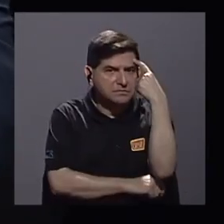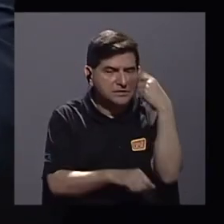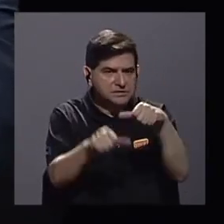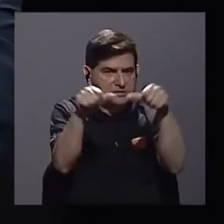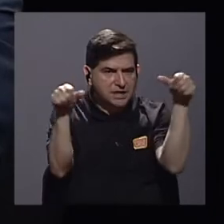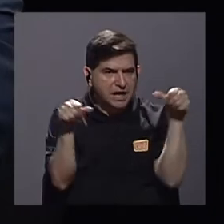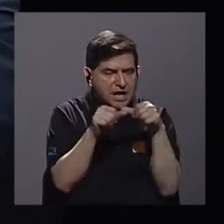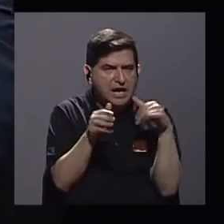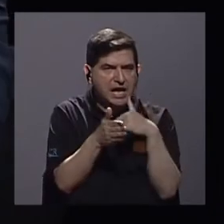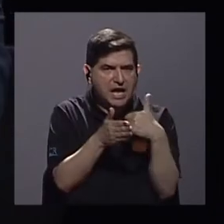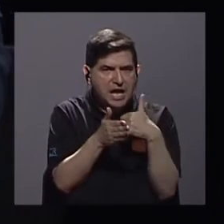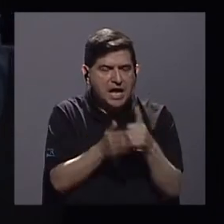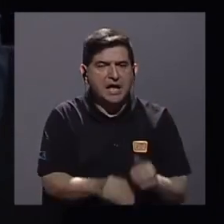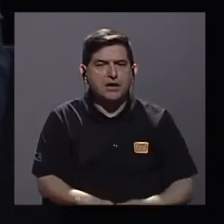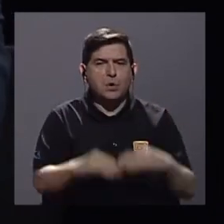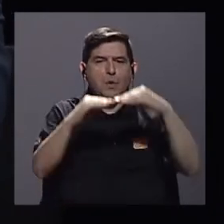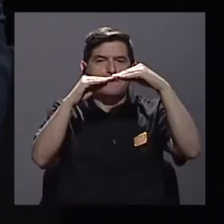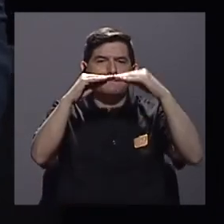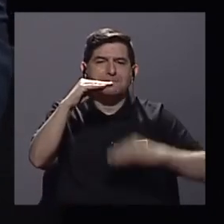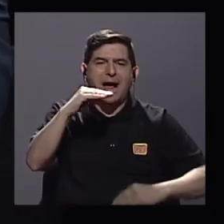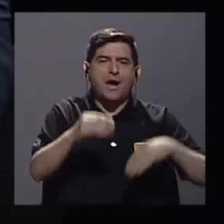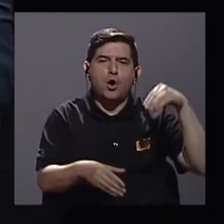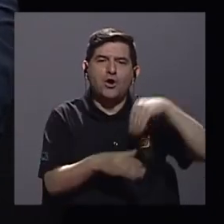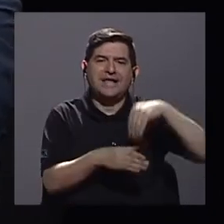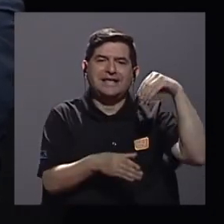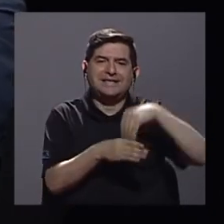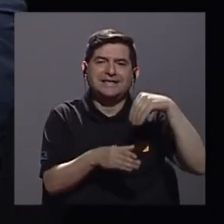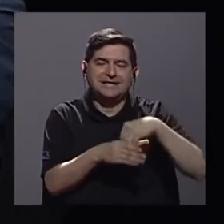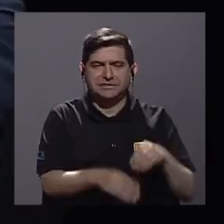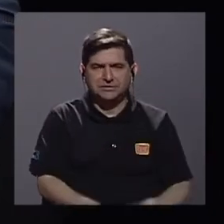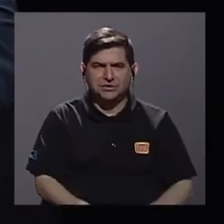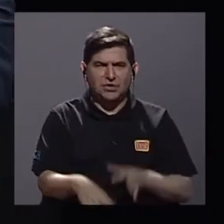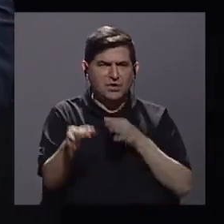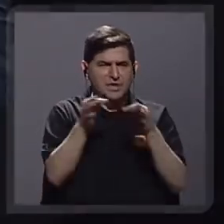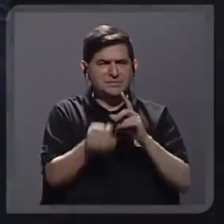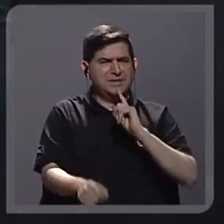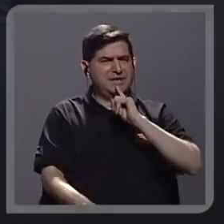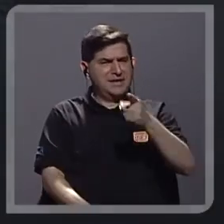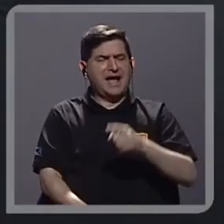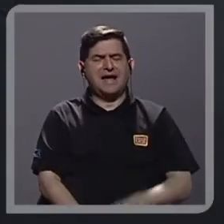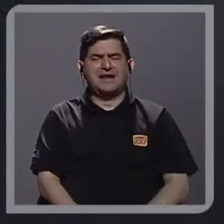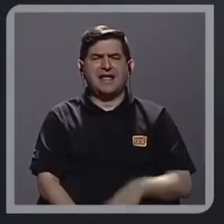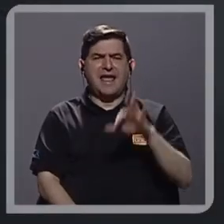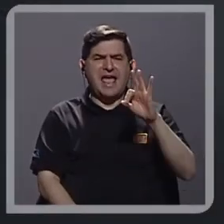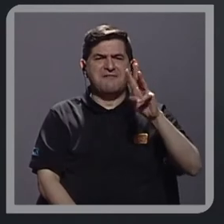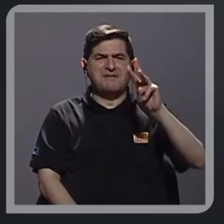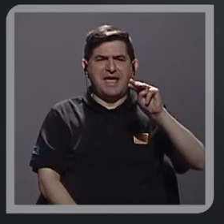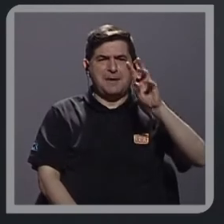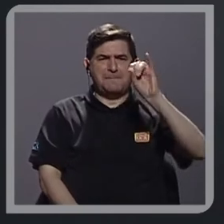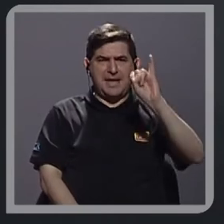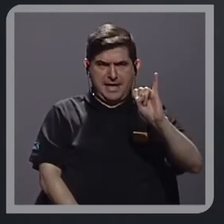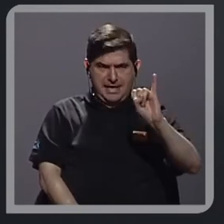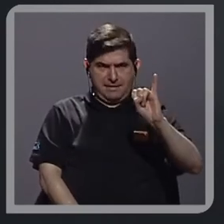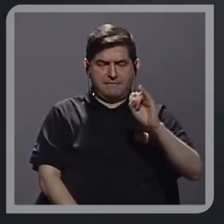sector que es vulnerable, que es el de bajo ingreso, ¿cómo podemos explicar esas declaraciones que da el Fondo Monetario Internacional